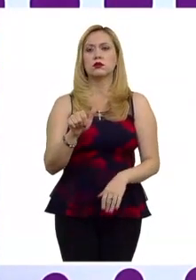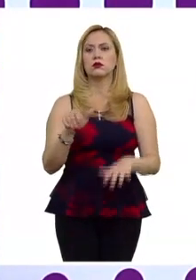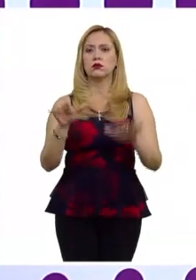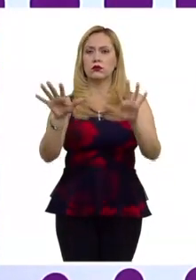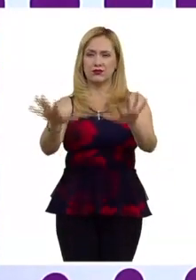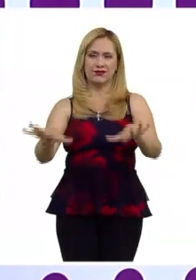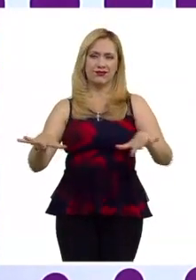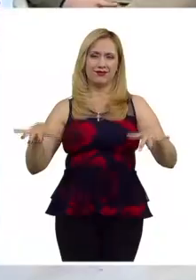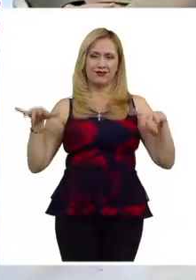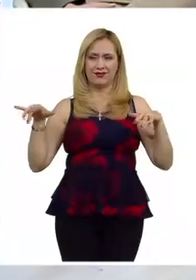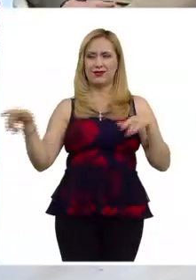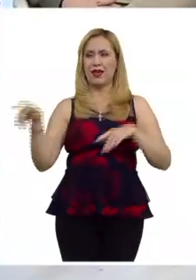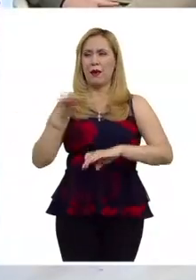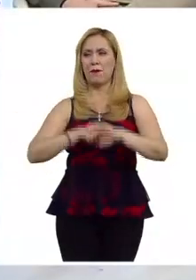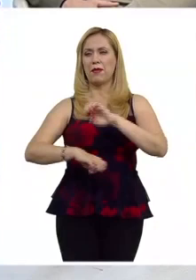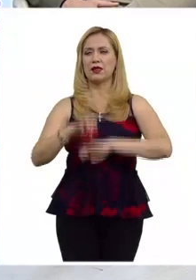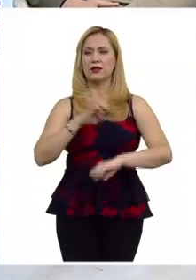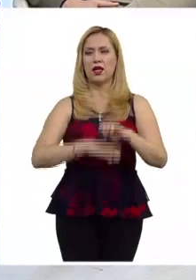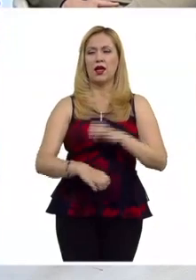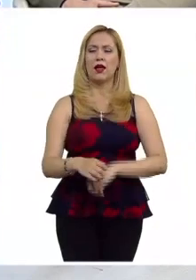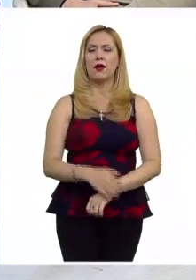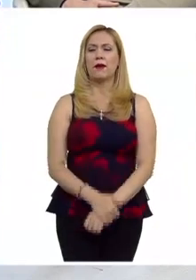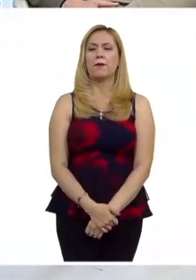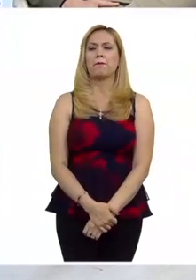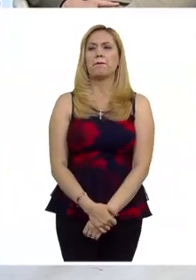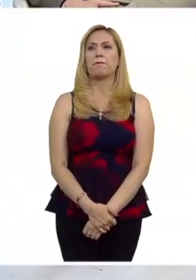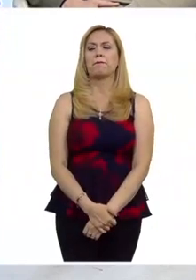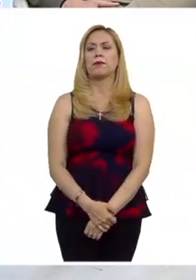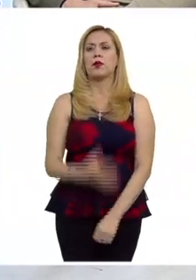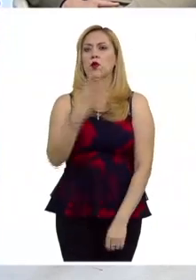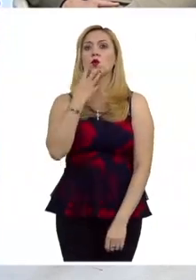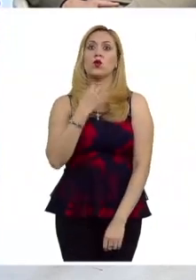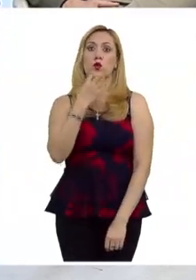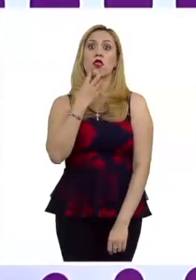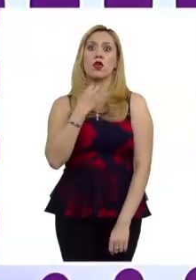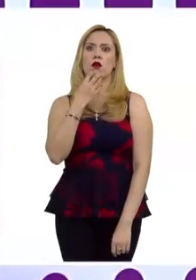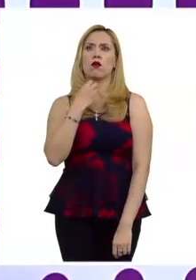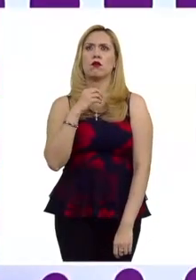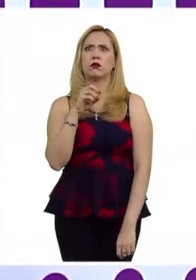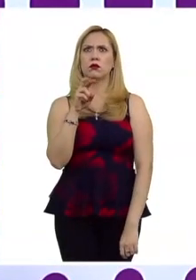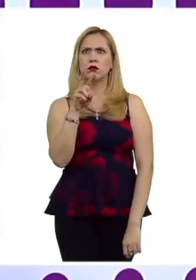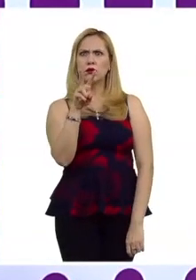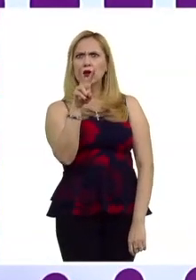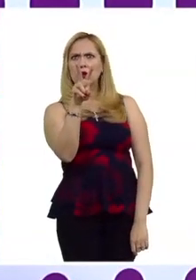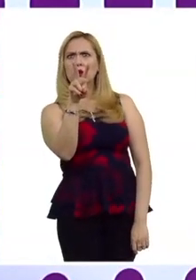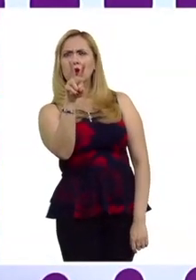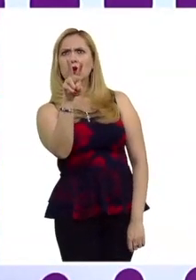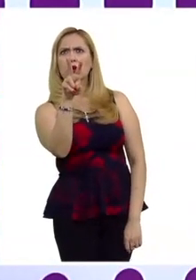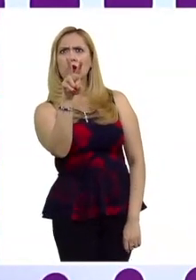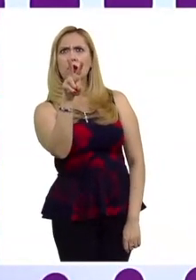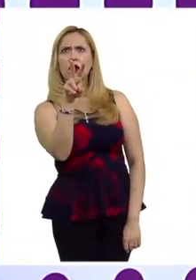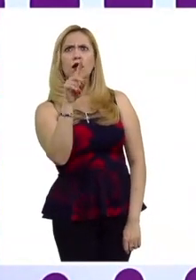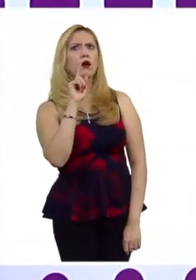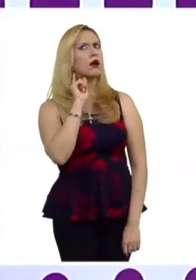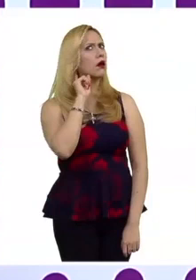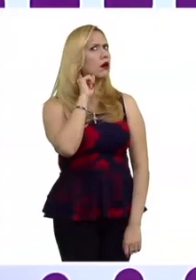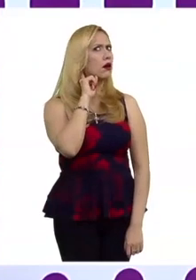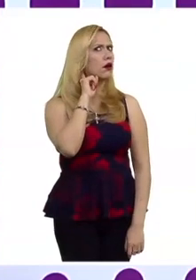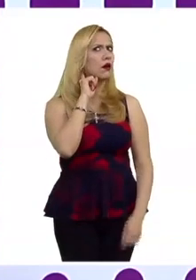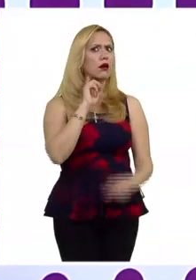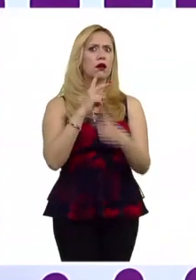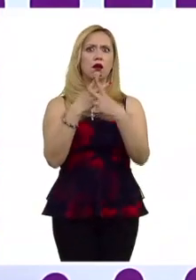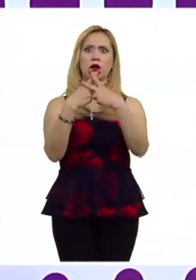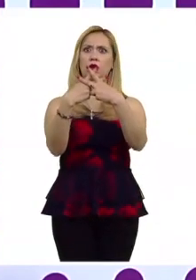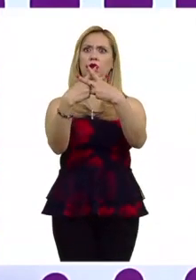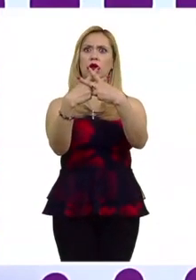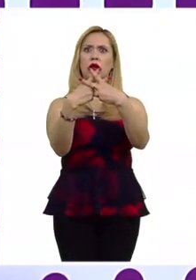colaboradores de la empresa que eran judíos se dieron cuenta de que tenía este símbolo y se